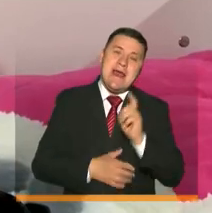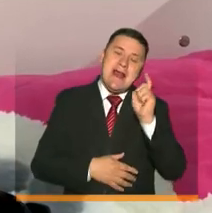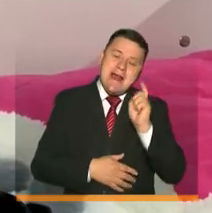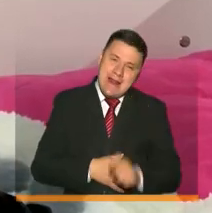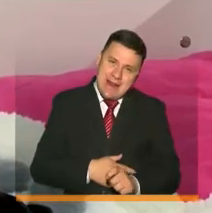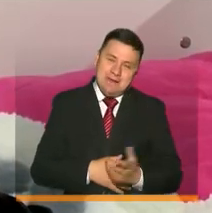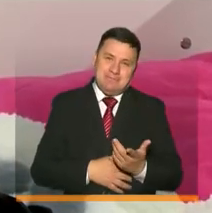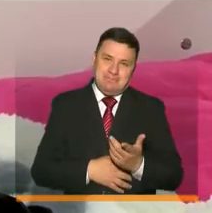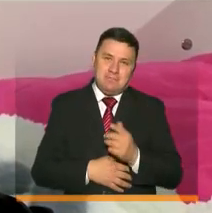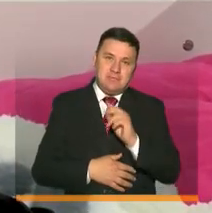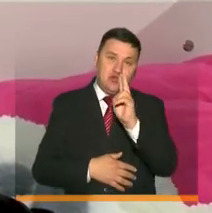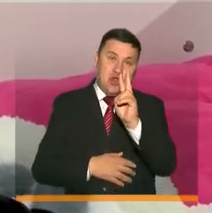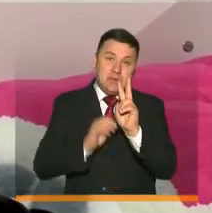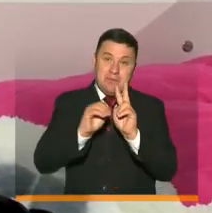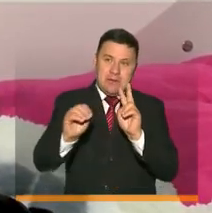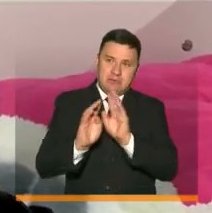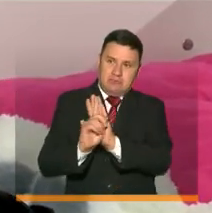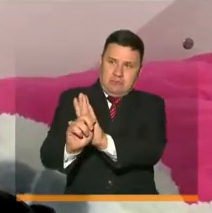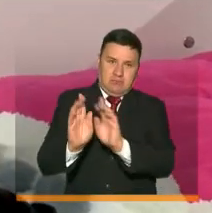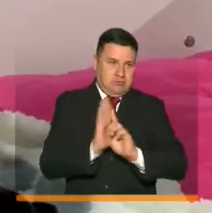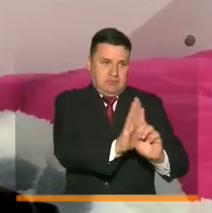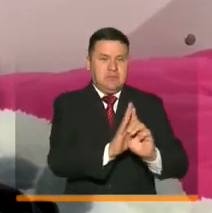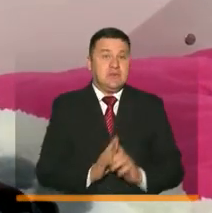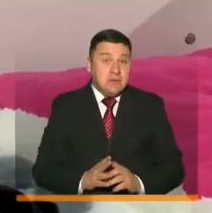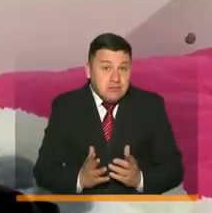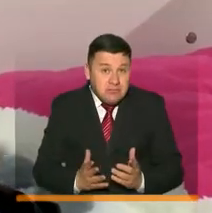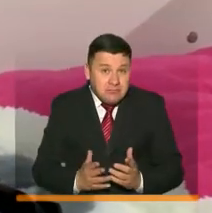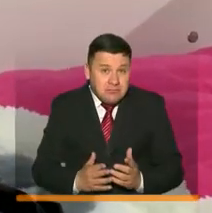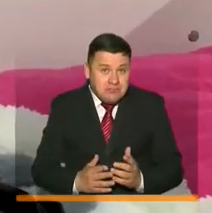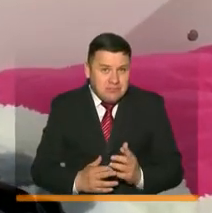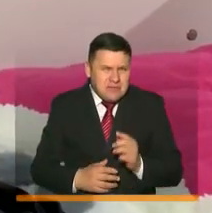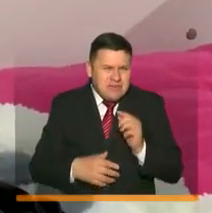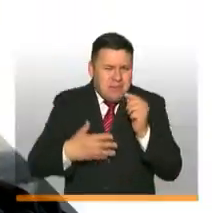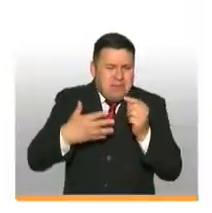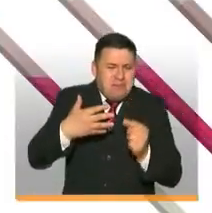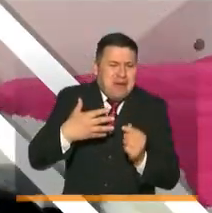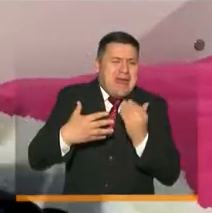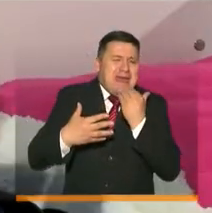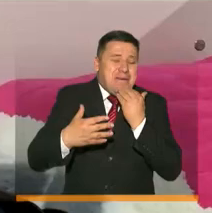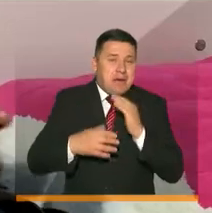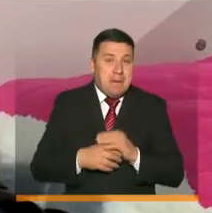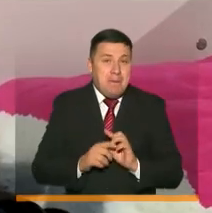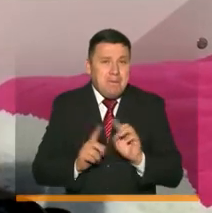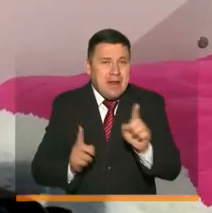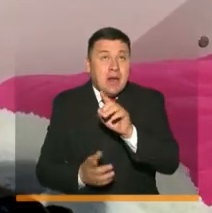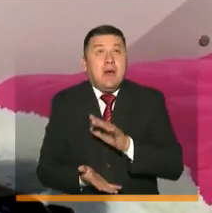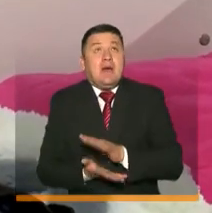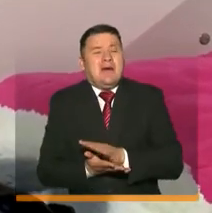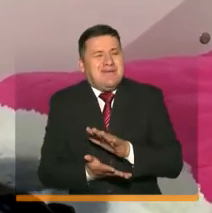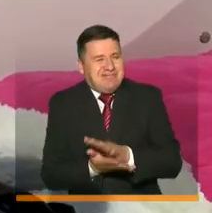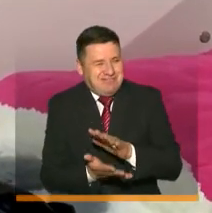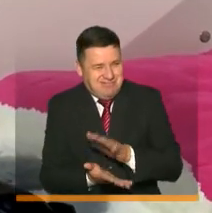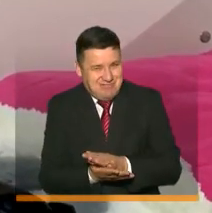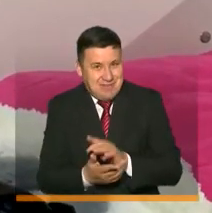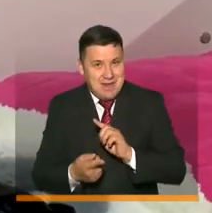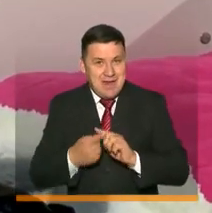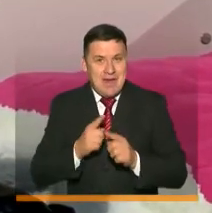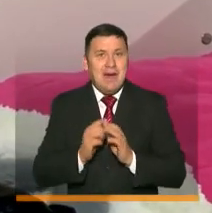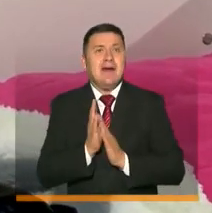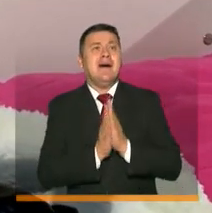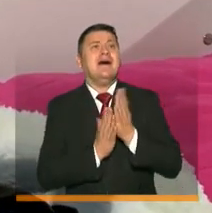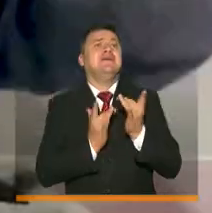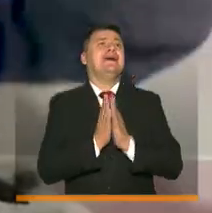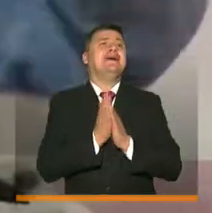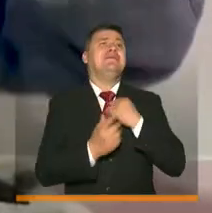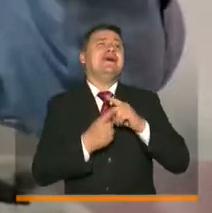mantenerse a dos metros de distancia. Pero estos dos son unos pequeños ejemplos. Pero tranquilo, que tus amigos te estarán